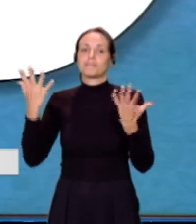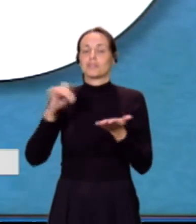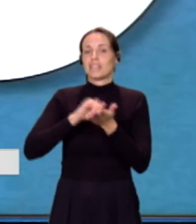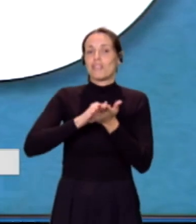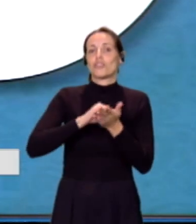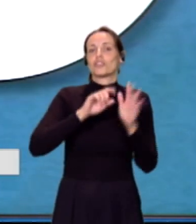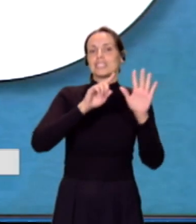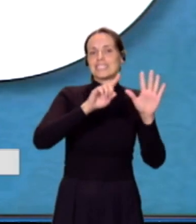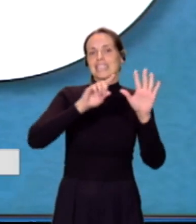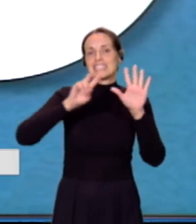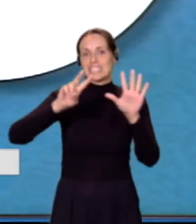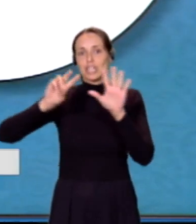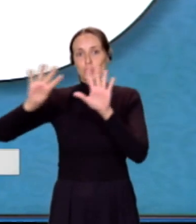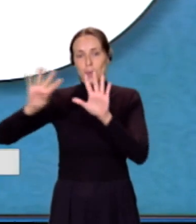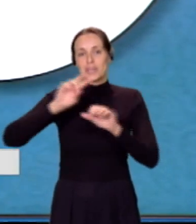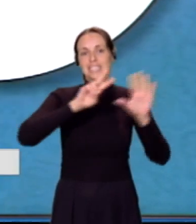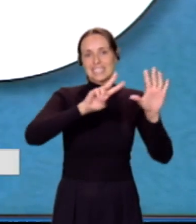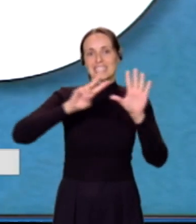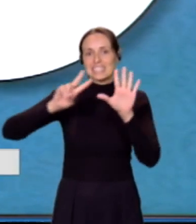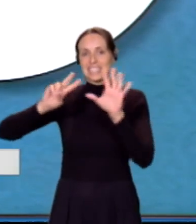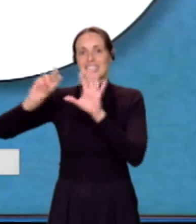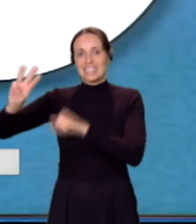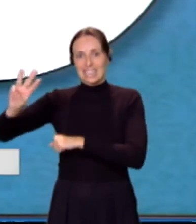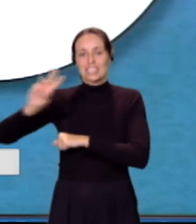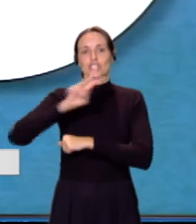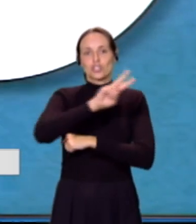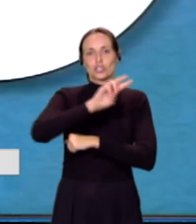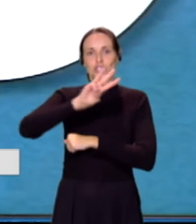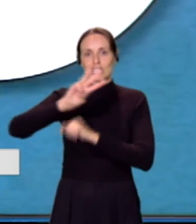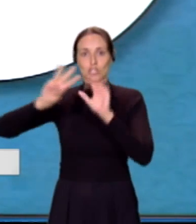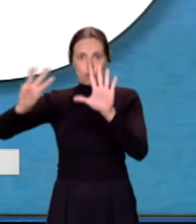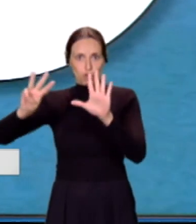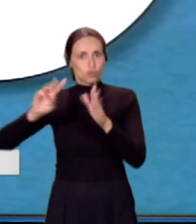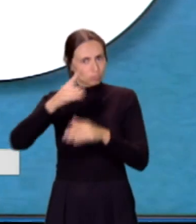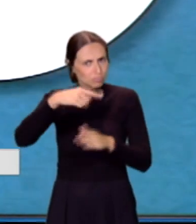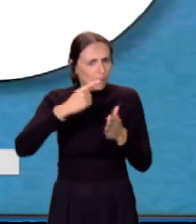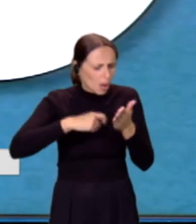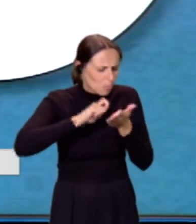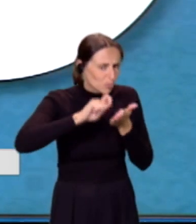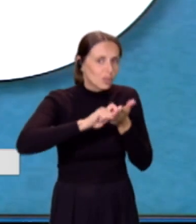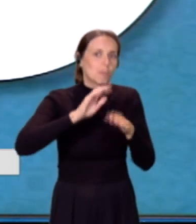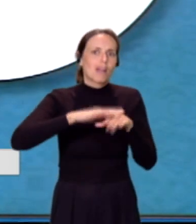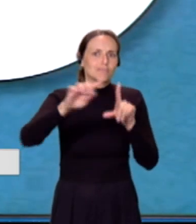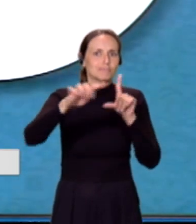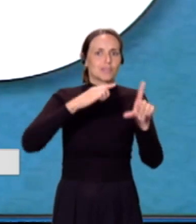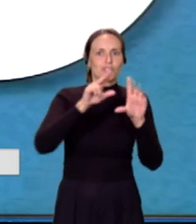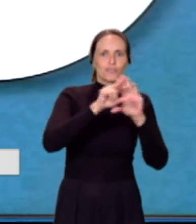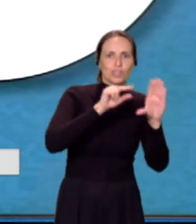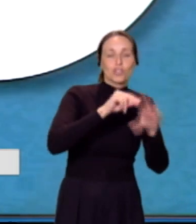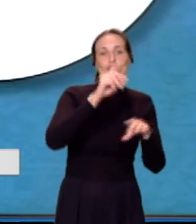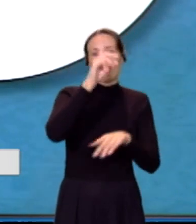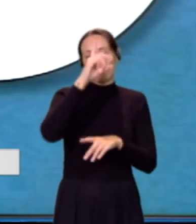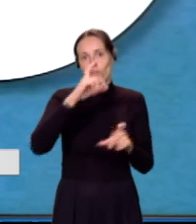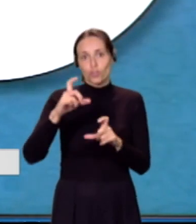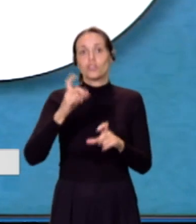679-773-238. Apúntenlo para que nos hagan llegar esos vídeos o fotos. Pero también tenemos oficinadelespectador